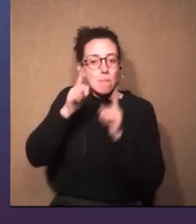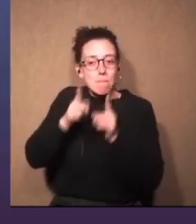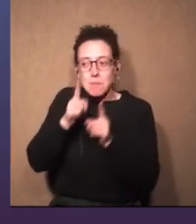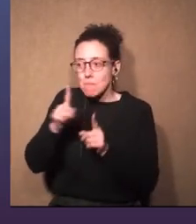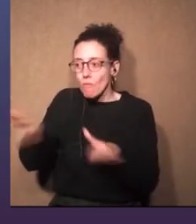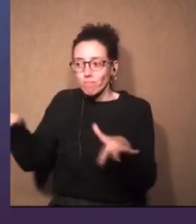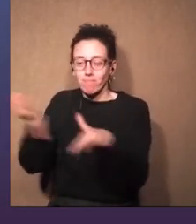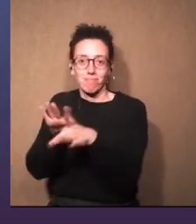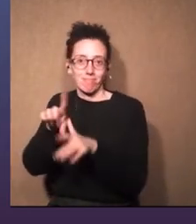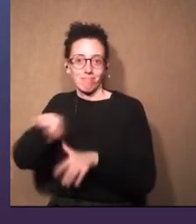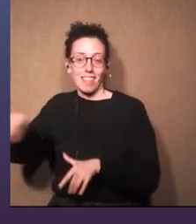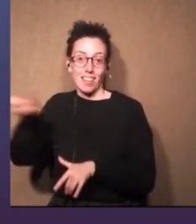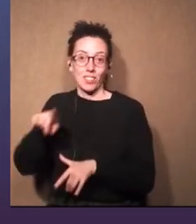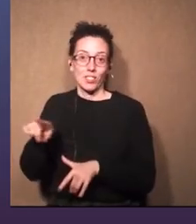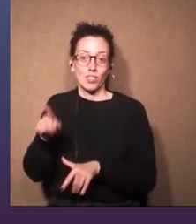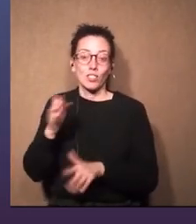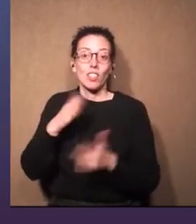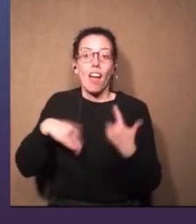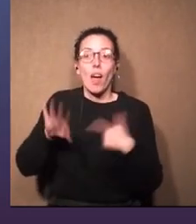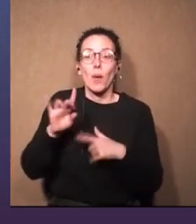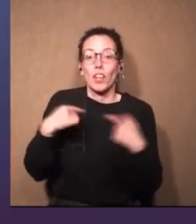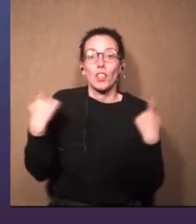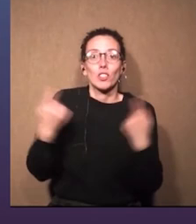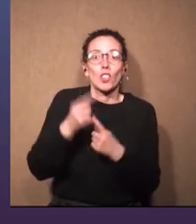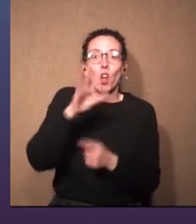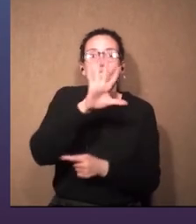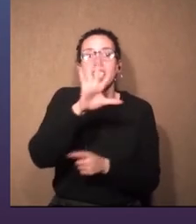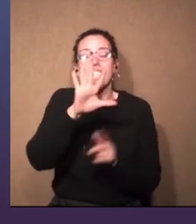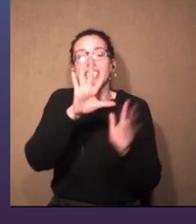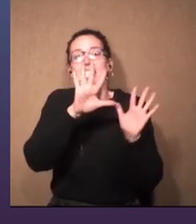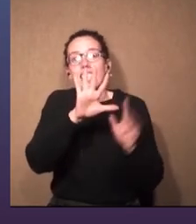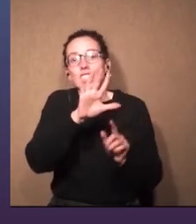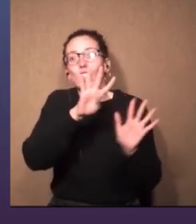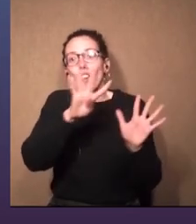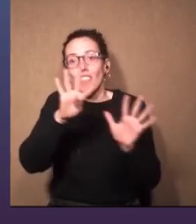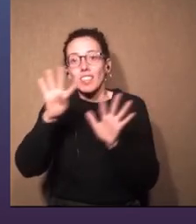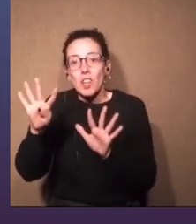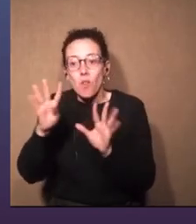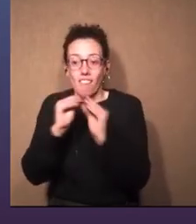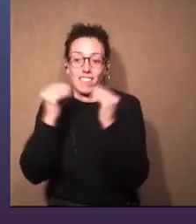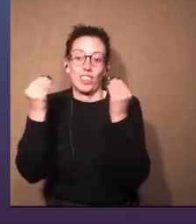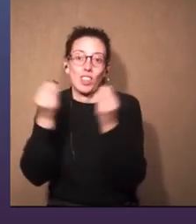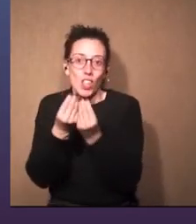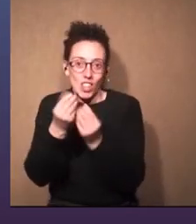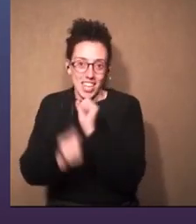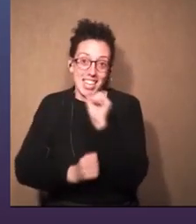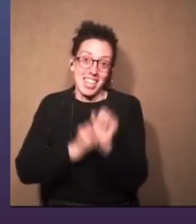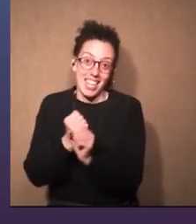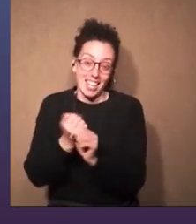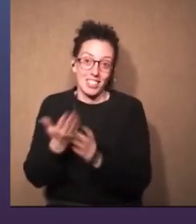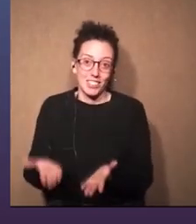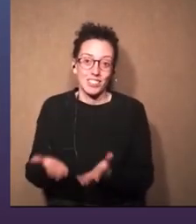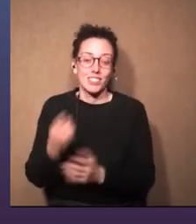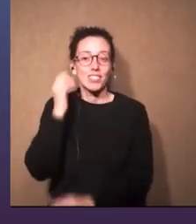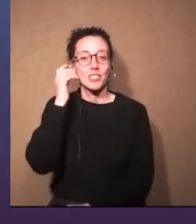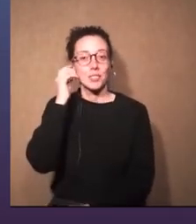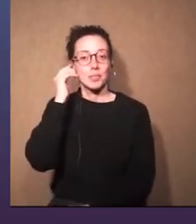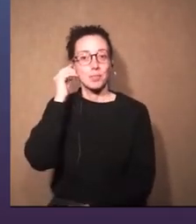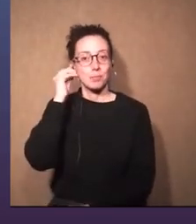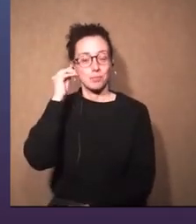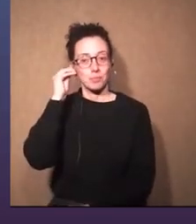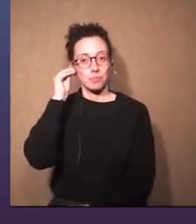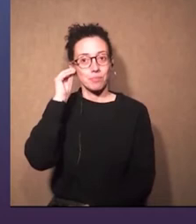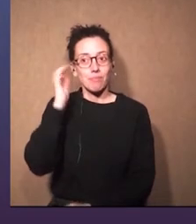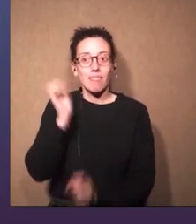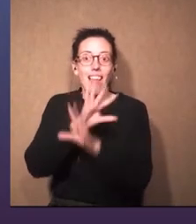es tan importante como para ellos por más que tenemos 599 eventos más que atender claro